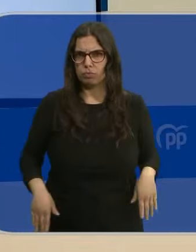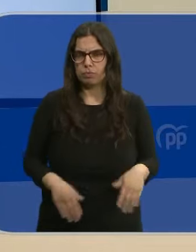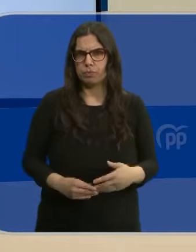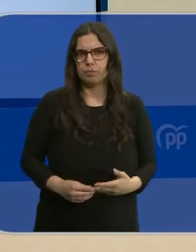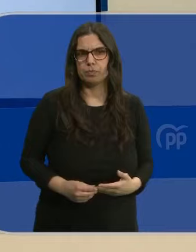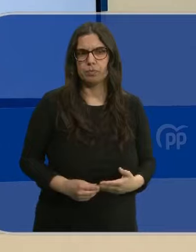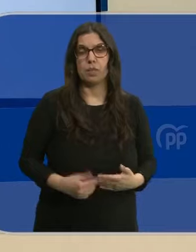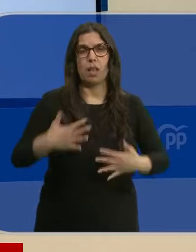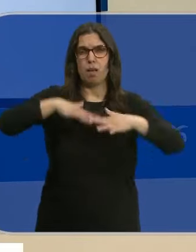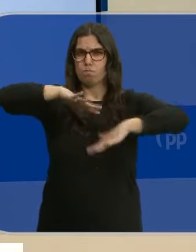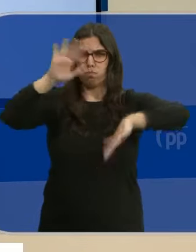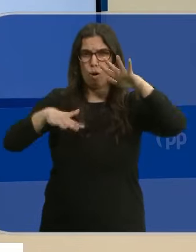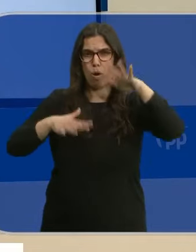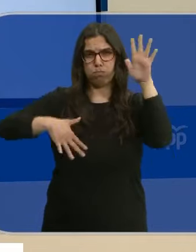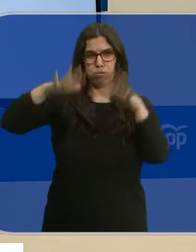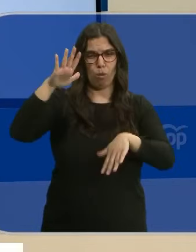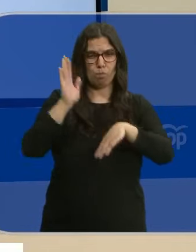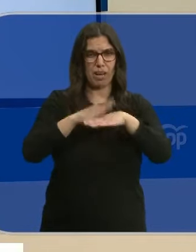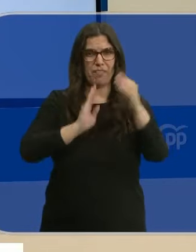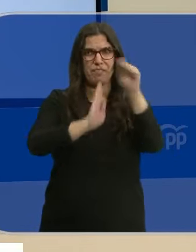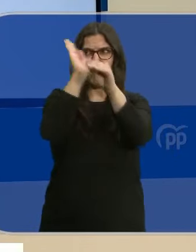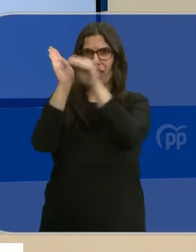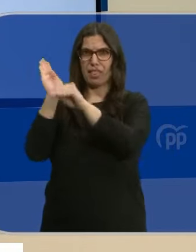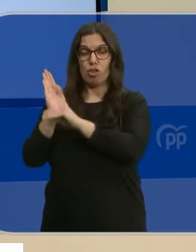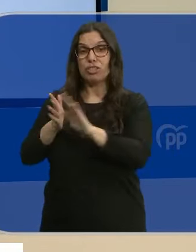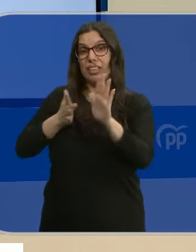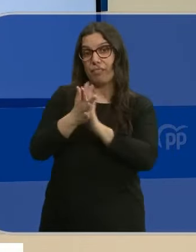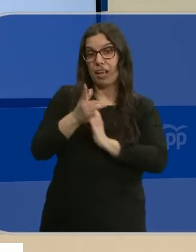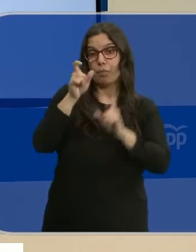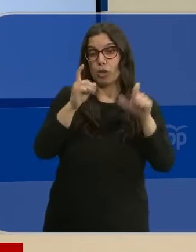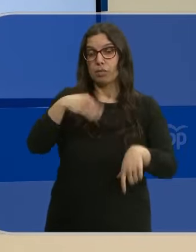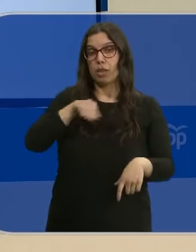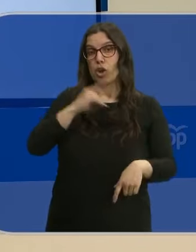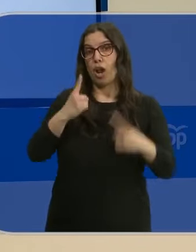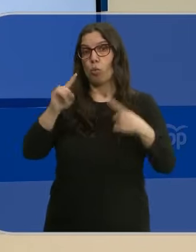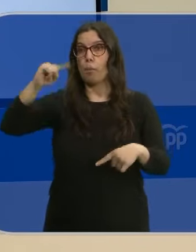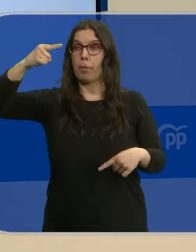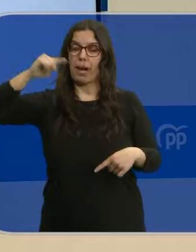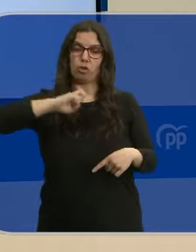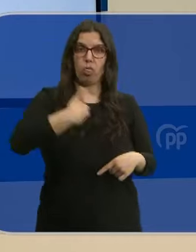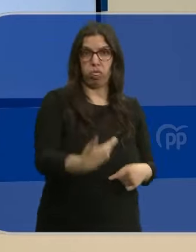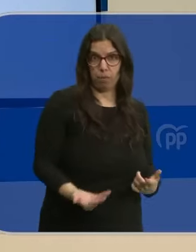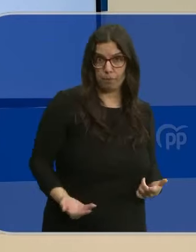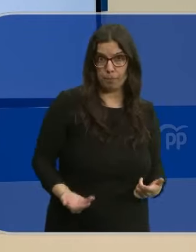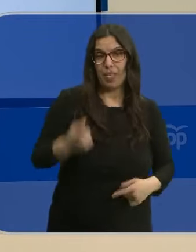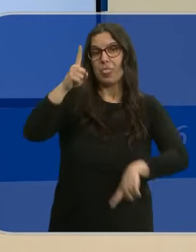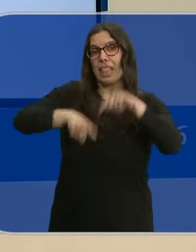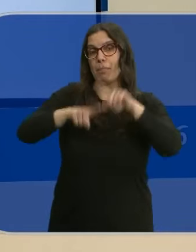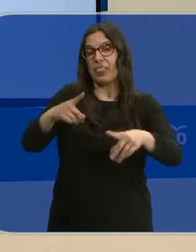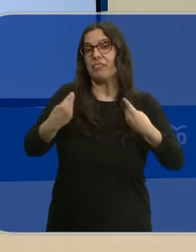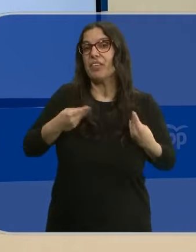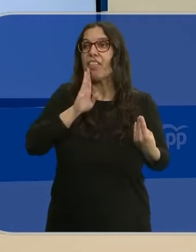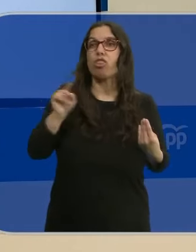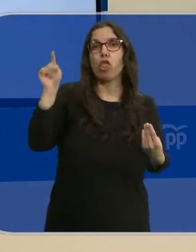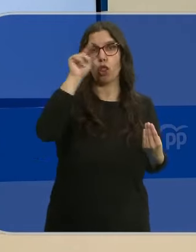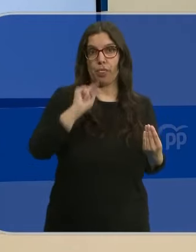La desigualdad en la financiación significa que haya españoles de primera y de segunda, dependiendo del lugar